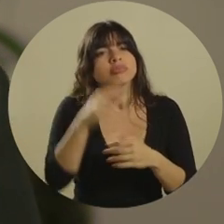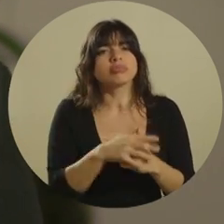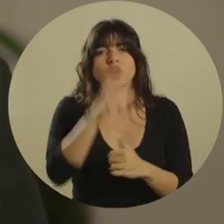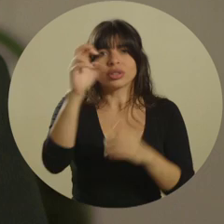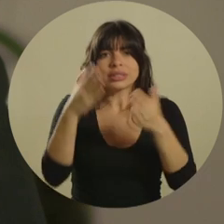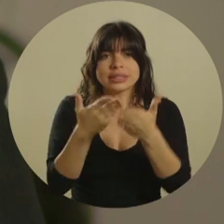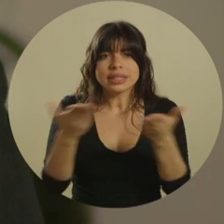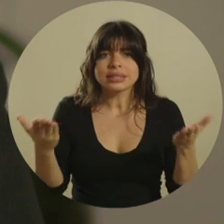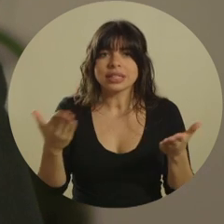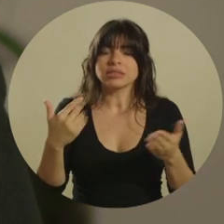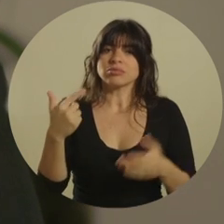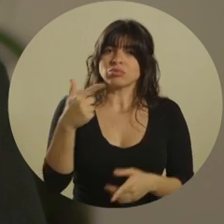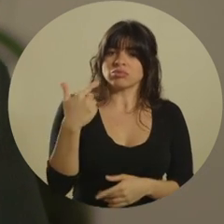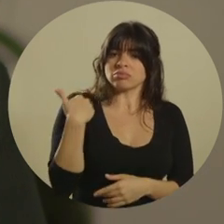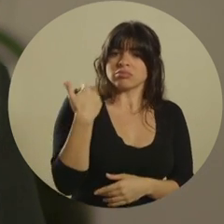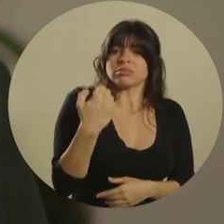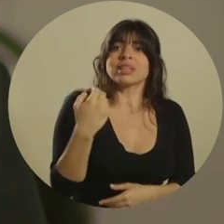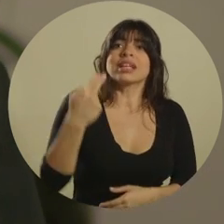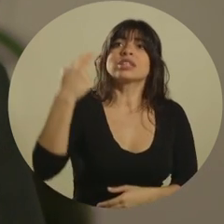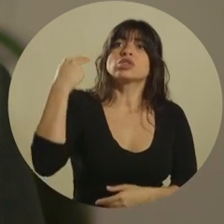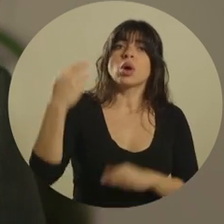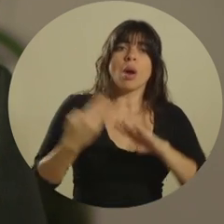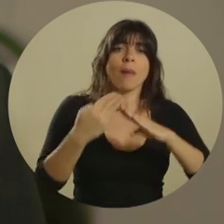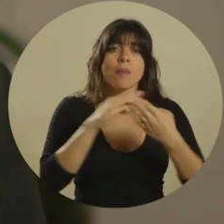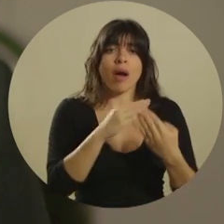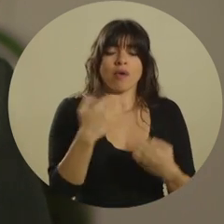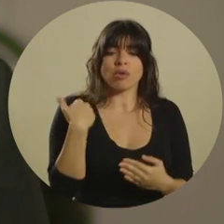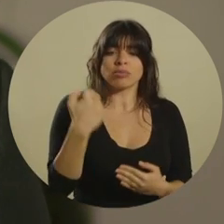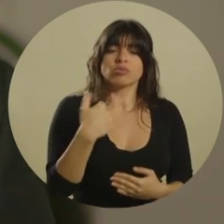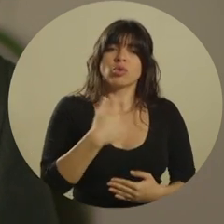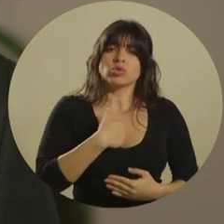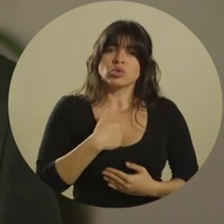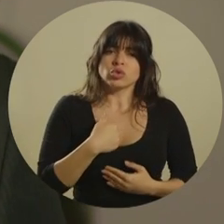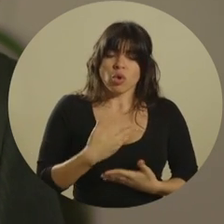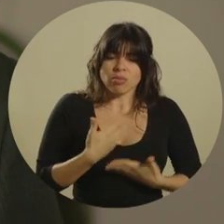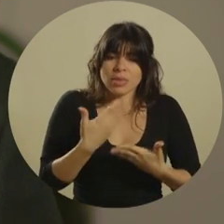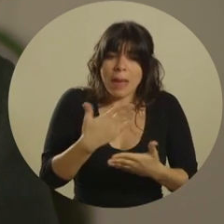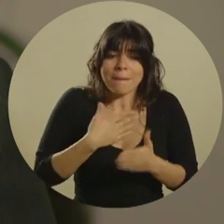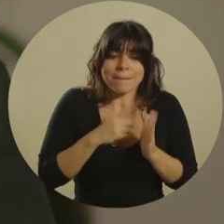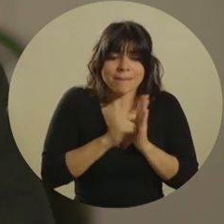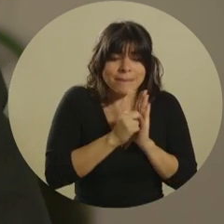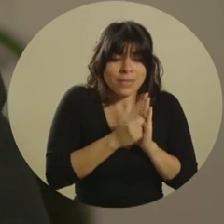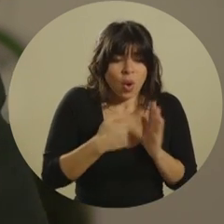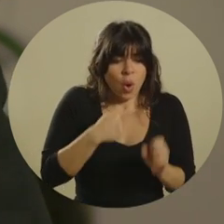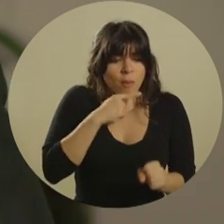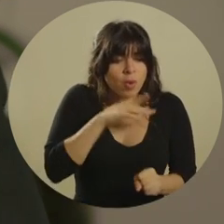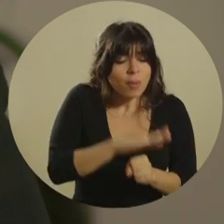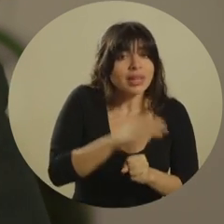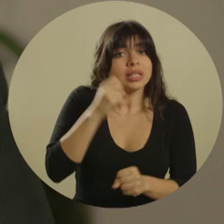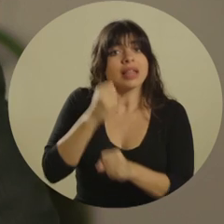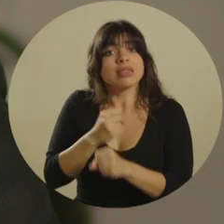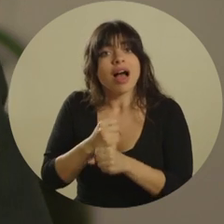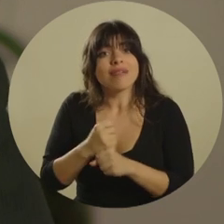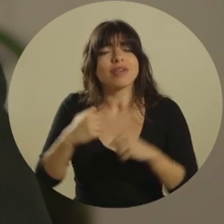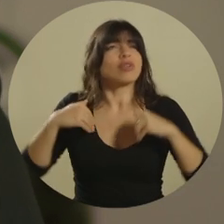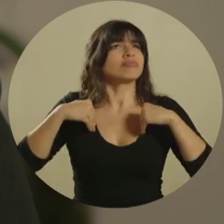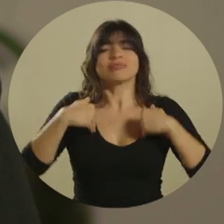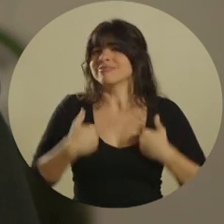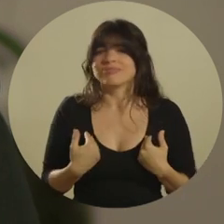Compatriotas, recibí el llamado de la historia y del pueblo a quien le debo cada minuto de mi compromiso y trabajo